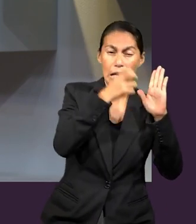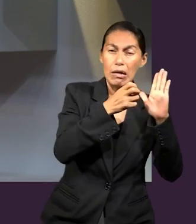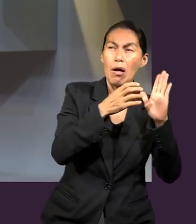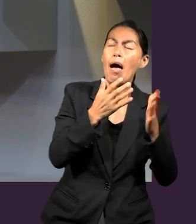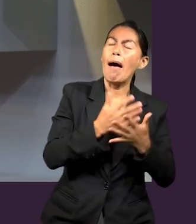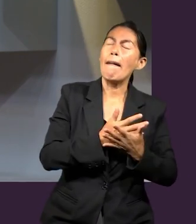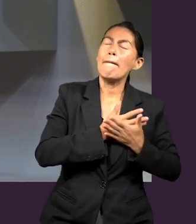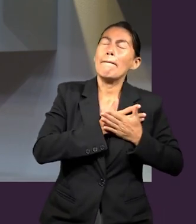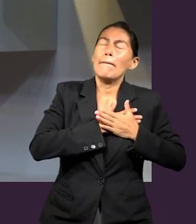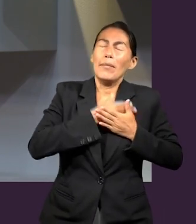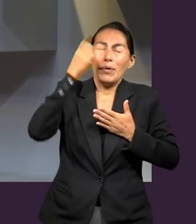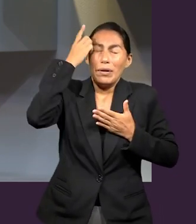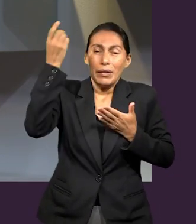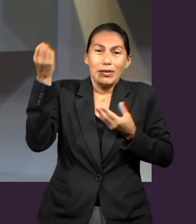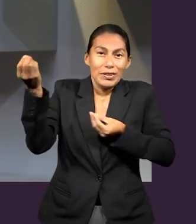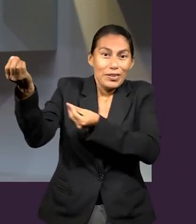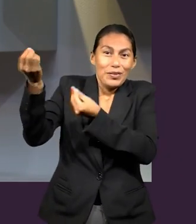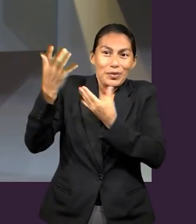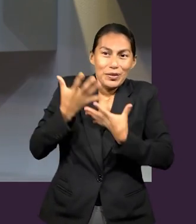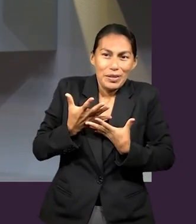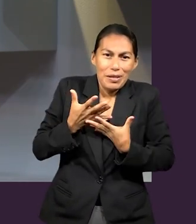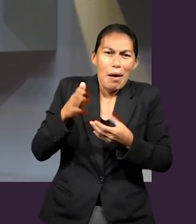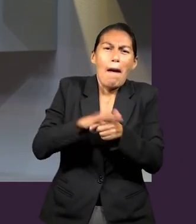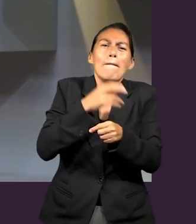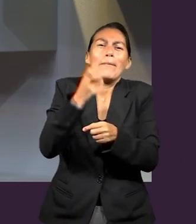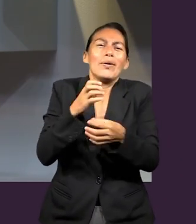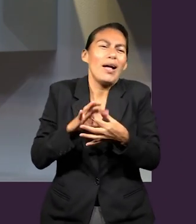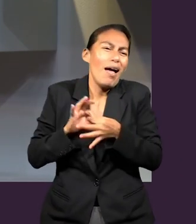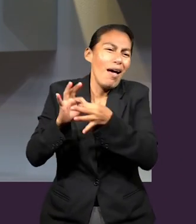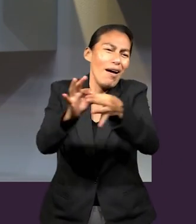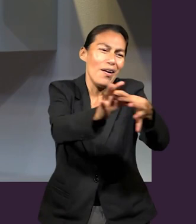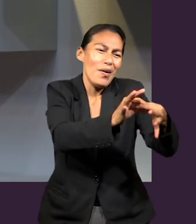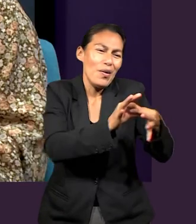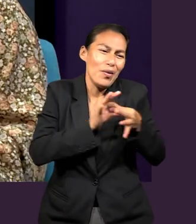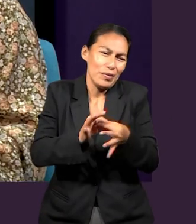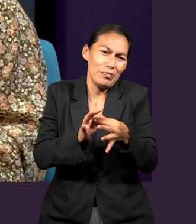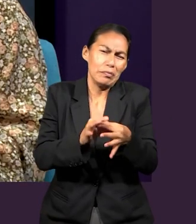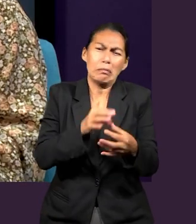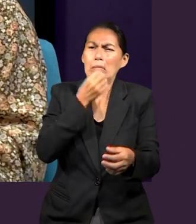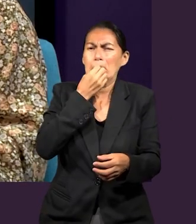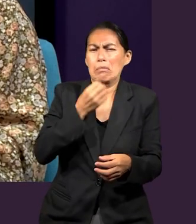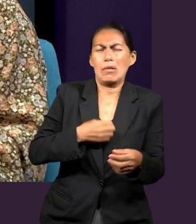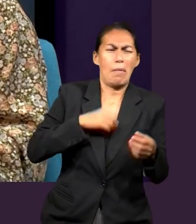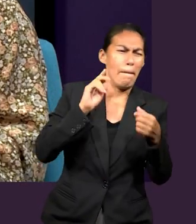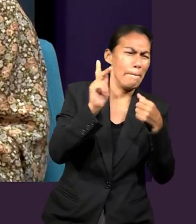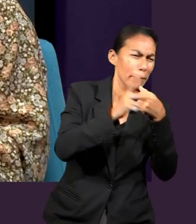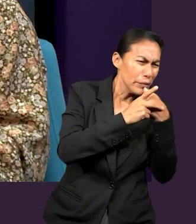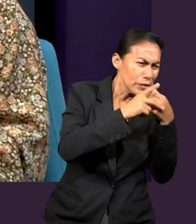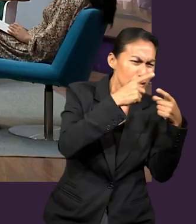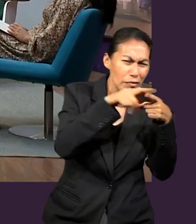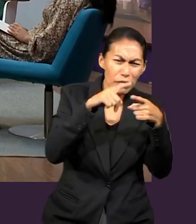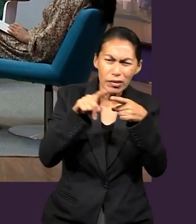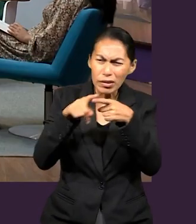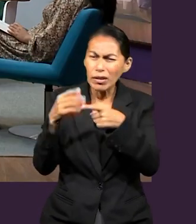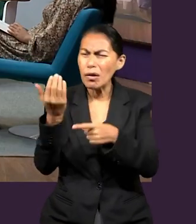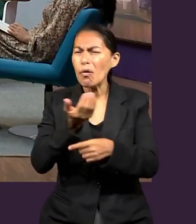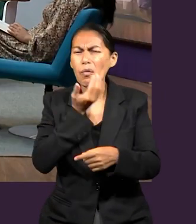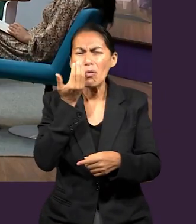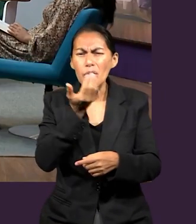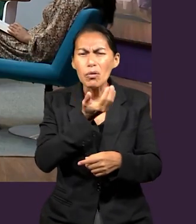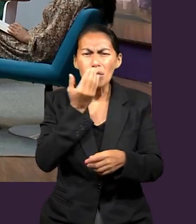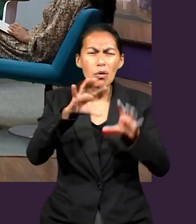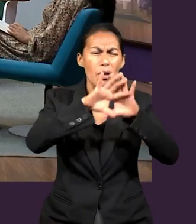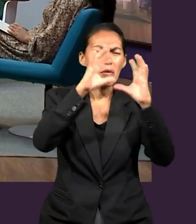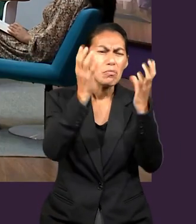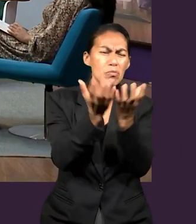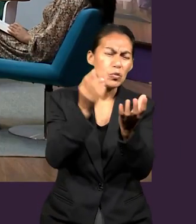práctica del amor de Dios. Y por ende, tienden a unirnos, independientemente de qué nacionalidad, cultura, en qué parte